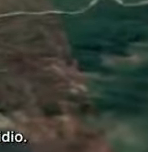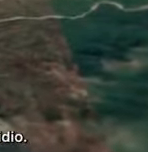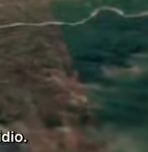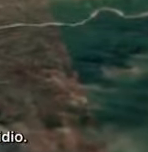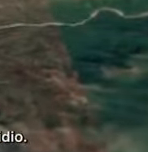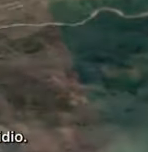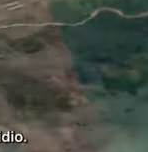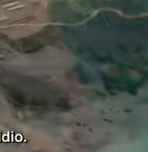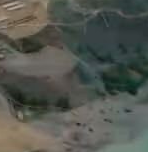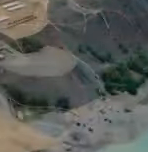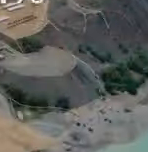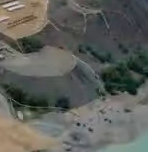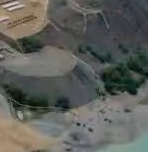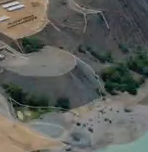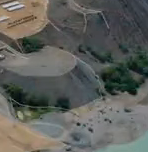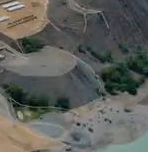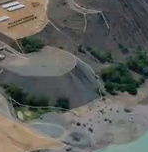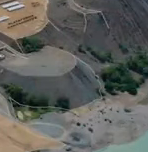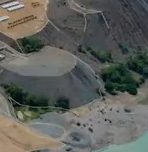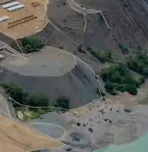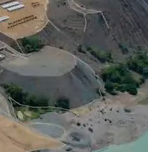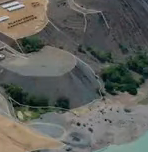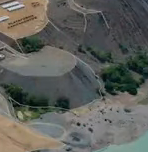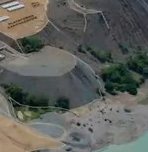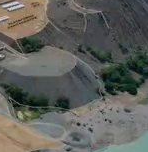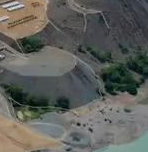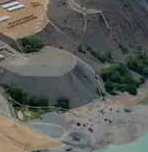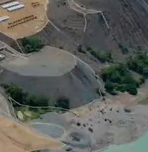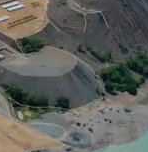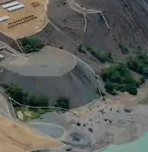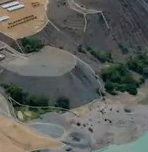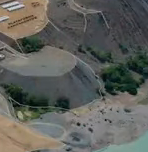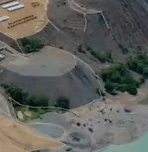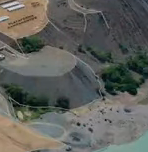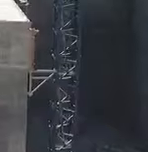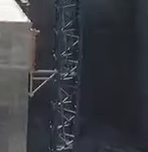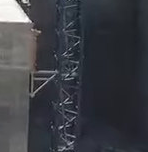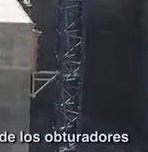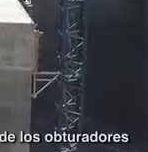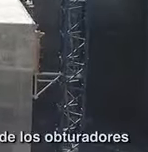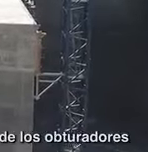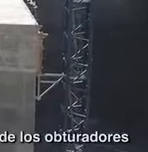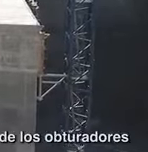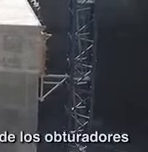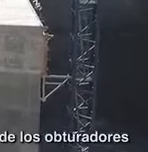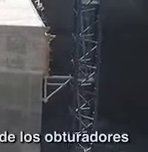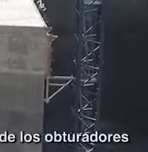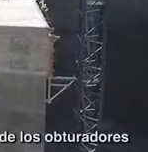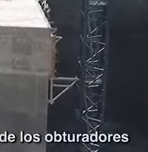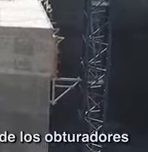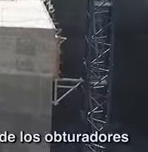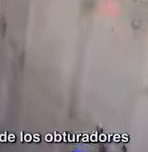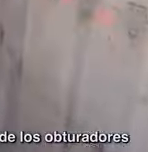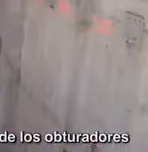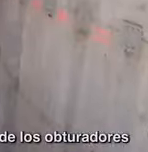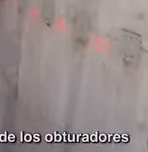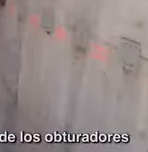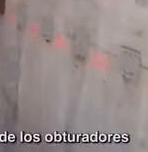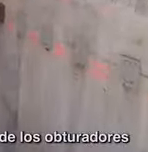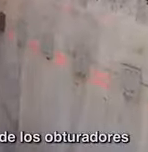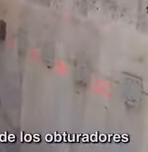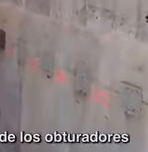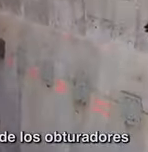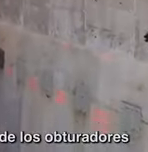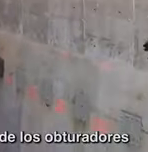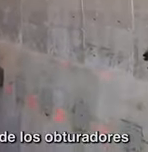Proyecto Baluarte Presidio. La presa tiene un avance físico de 38.4%. En el portal de entrada, se llevó a cabo la colocación